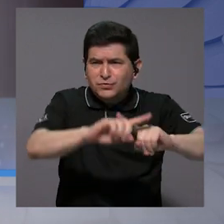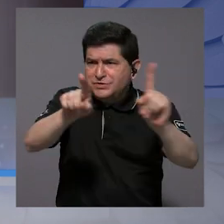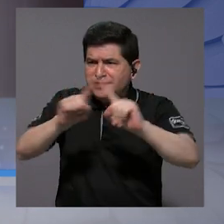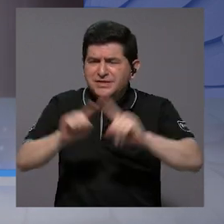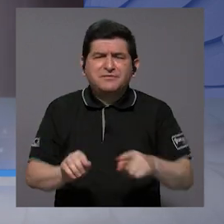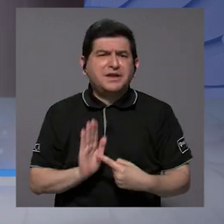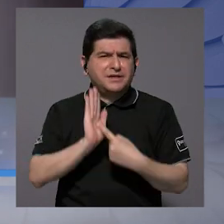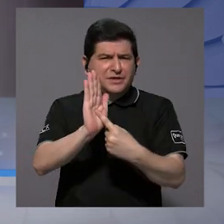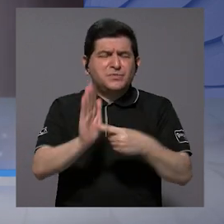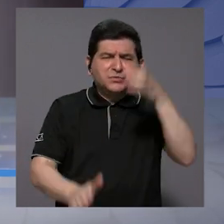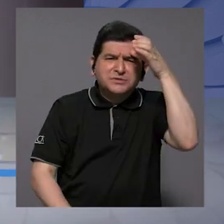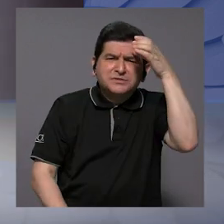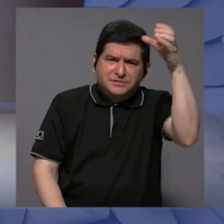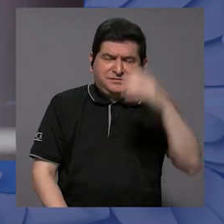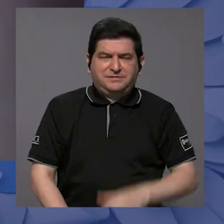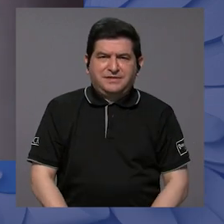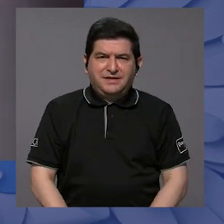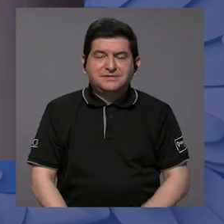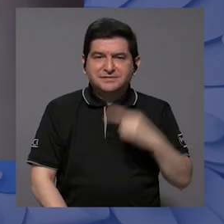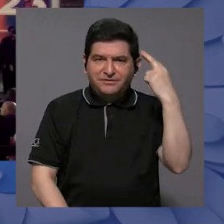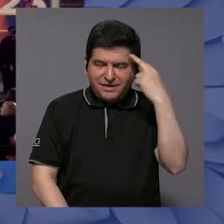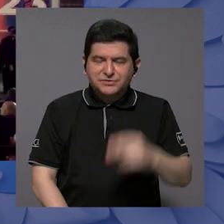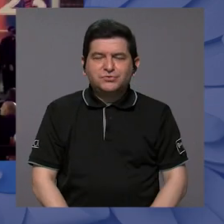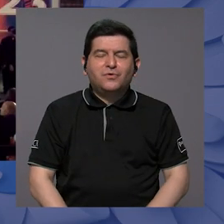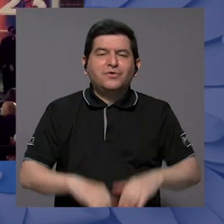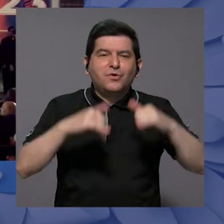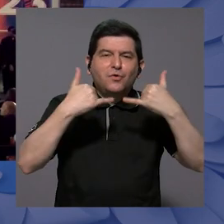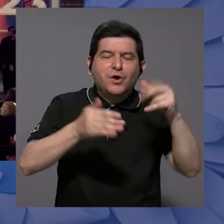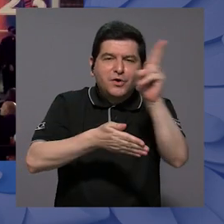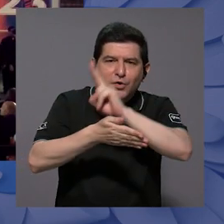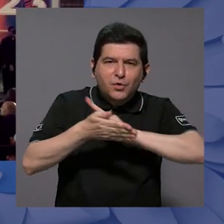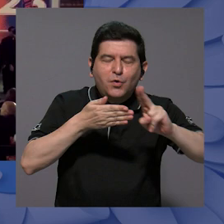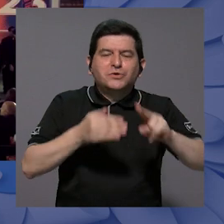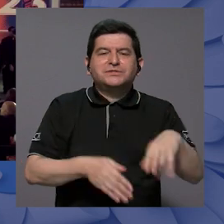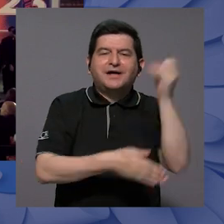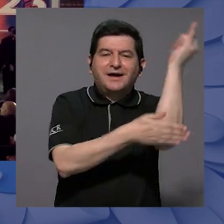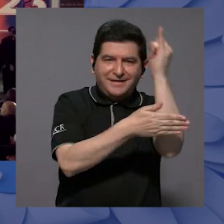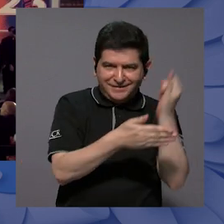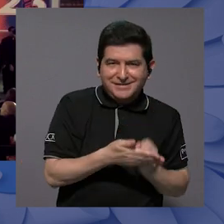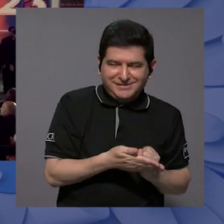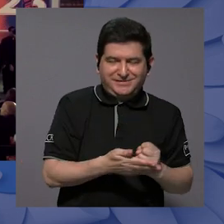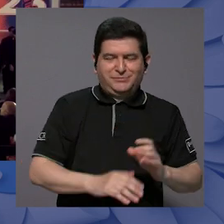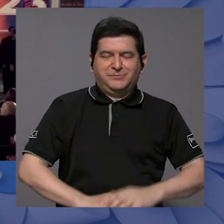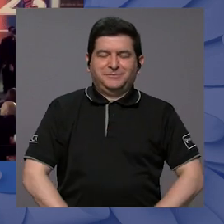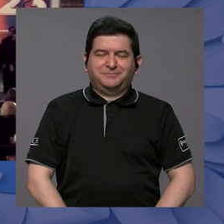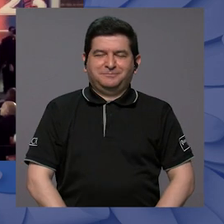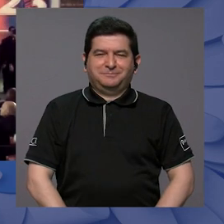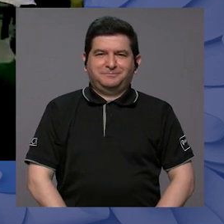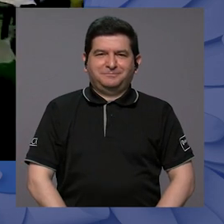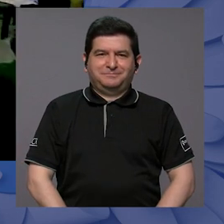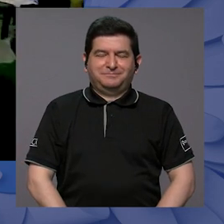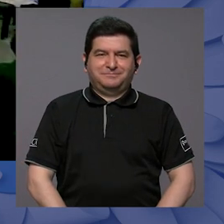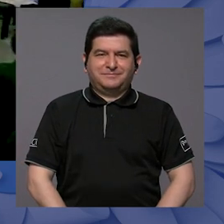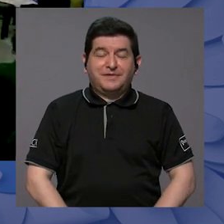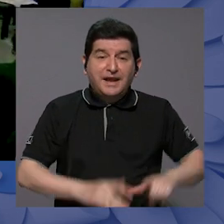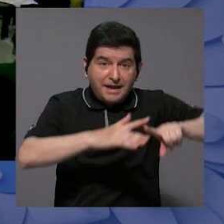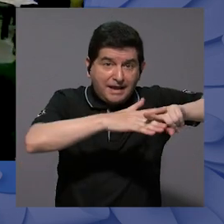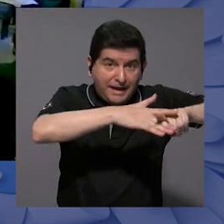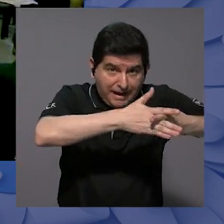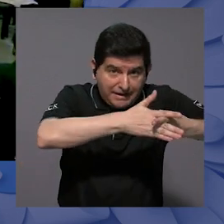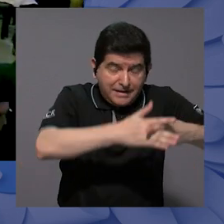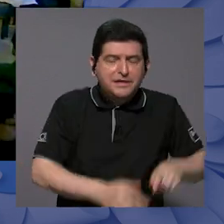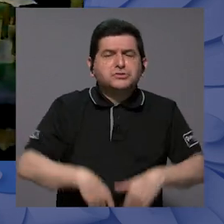diversas manifestaciones culturales, de ahí su denominación como Juencos Artísticos. En la